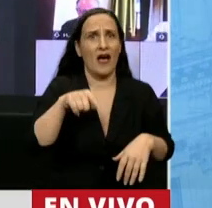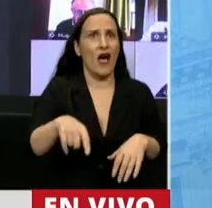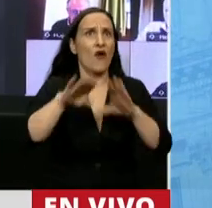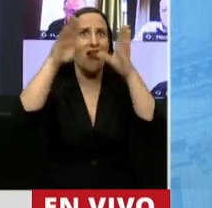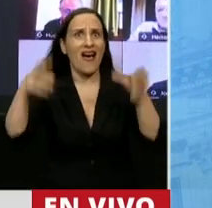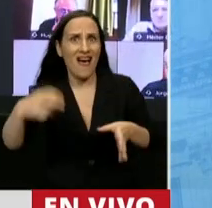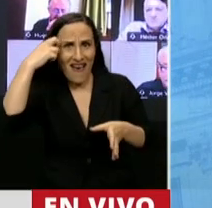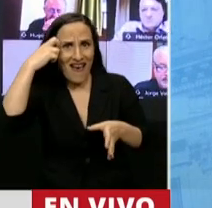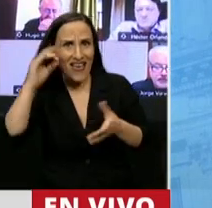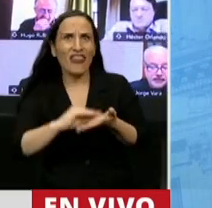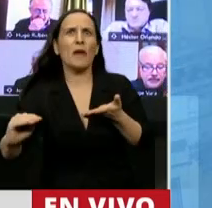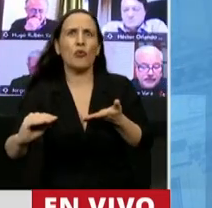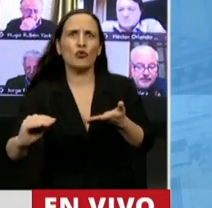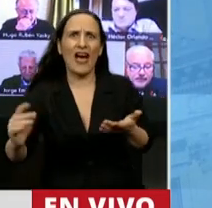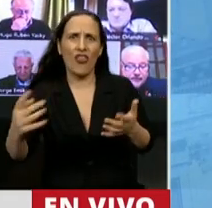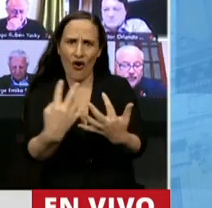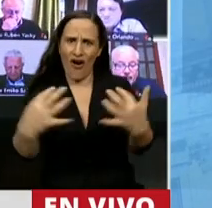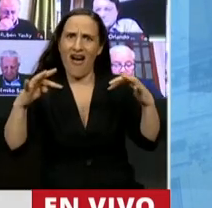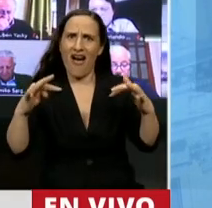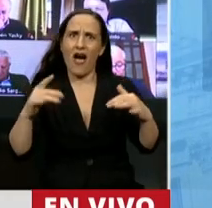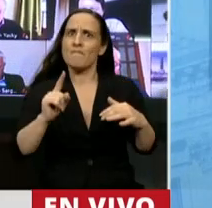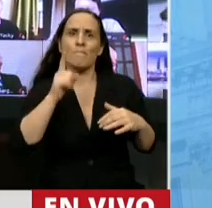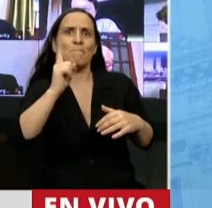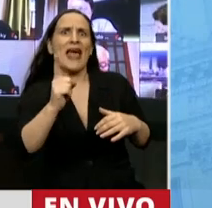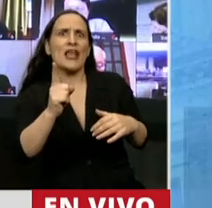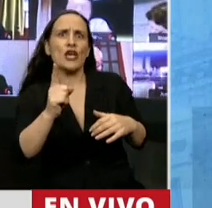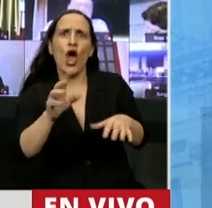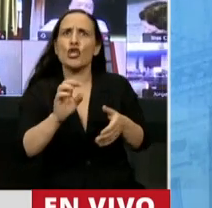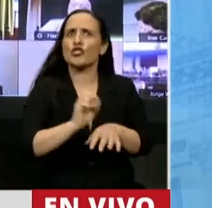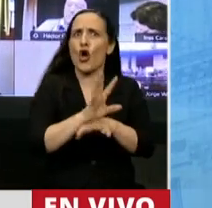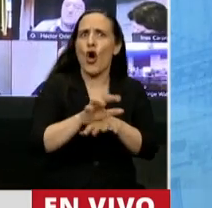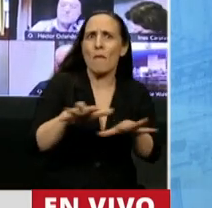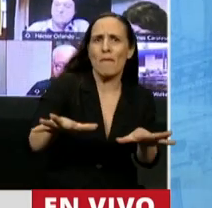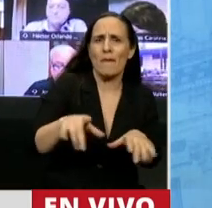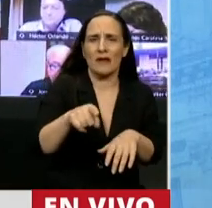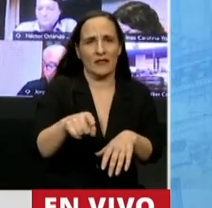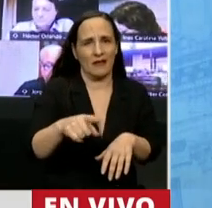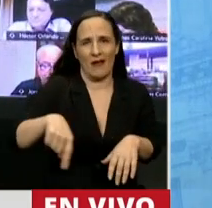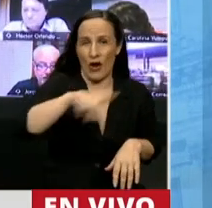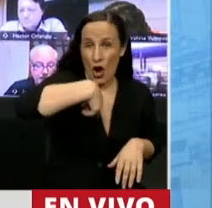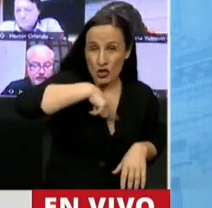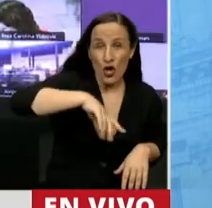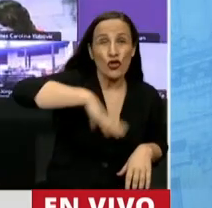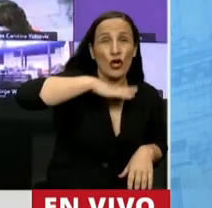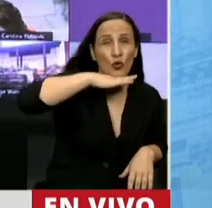no puede sesionar presencialmente porque es muy peligroso para la pandemia. No nos tomen de estúpidos.